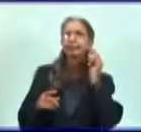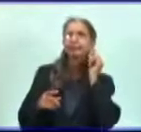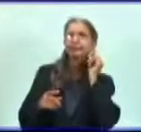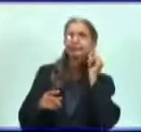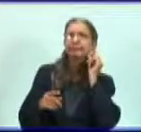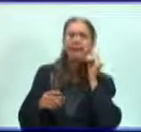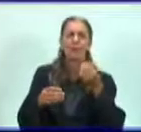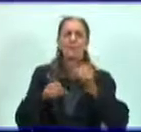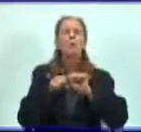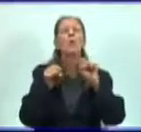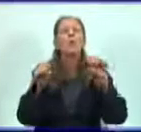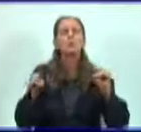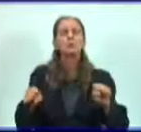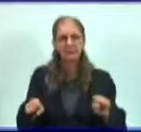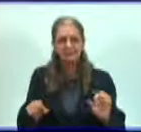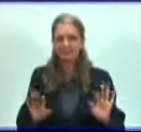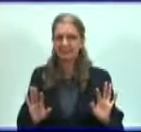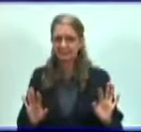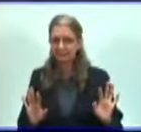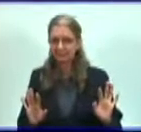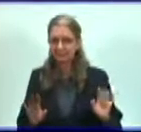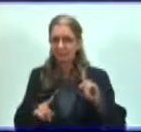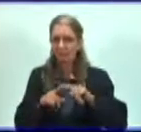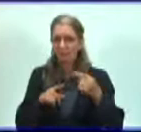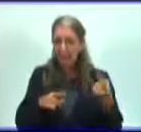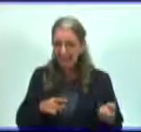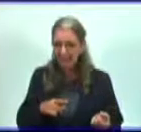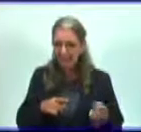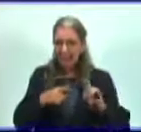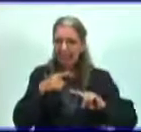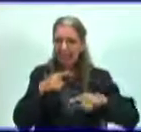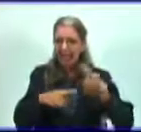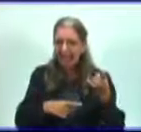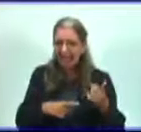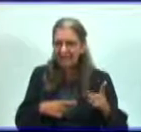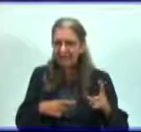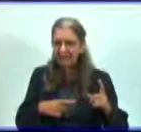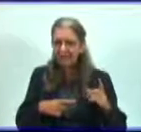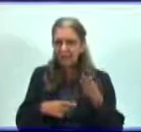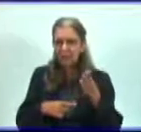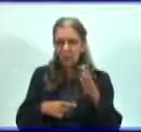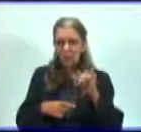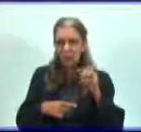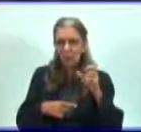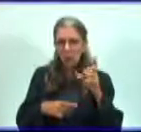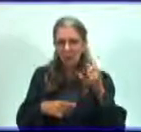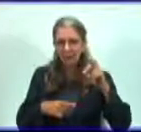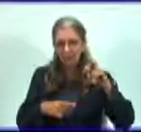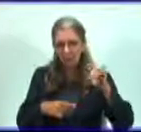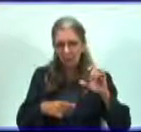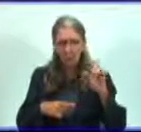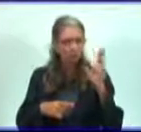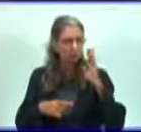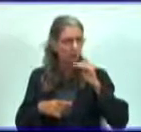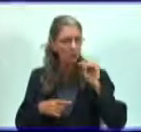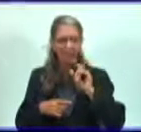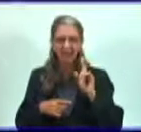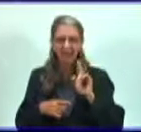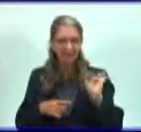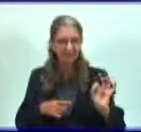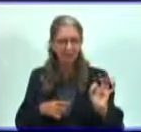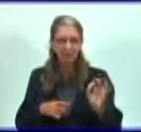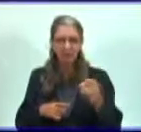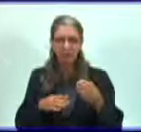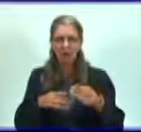explique por qué los antibióticos no son efectivos ante los virus. Uno